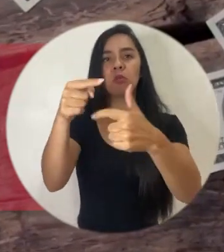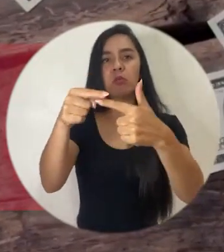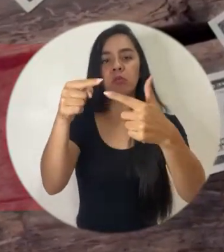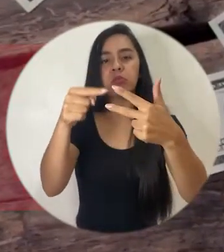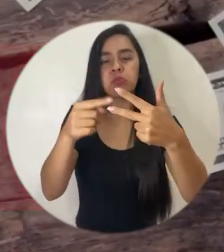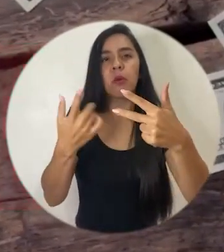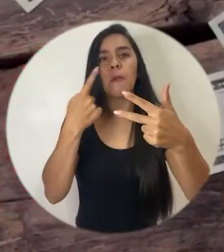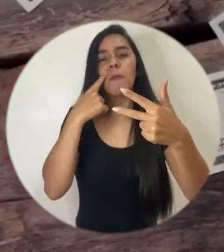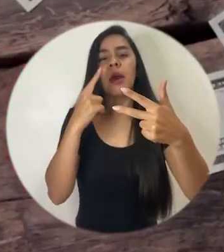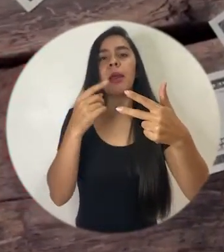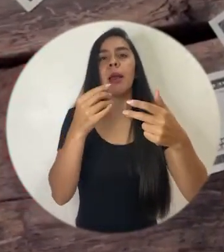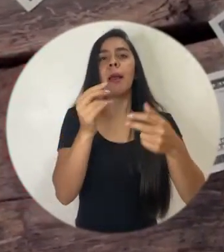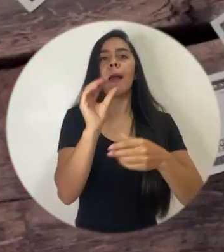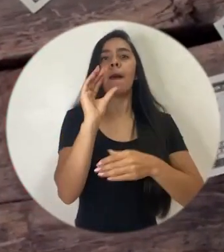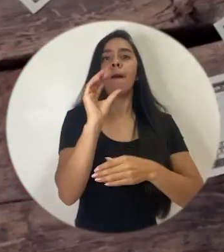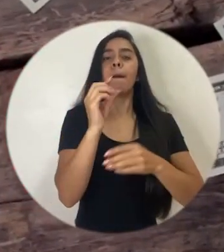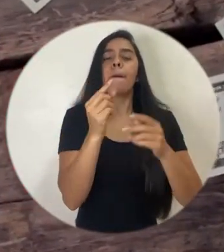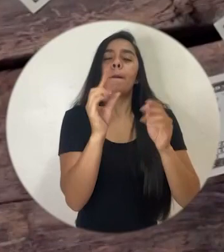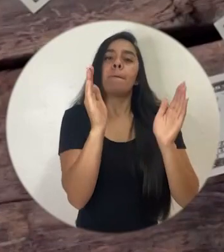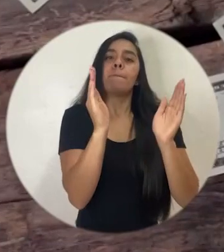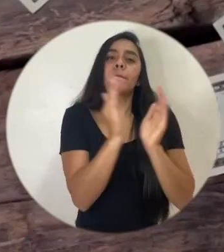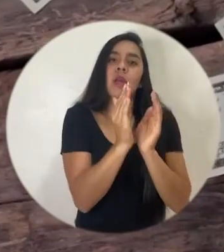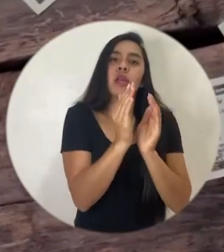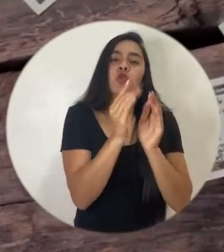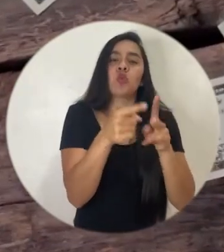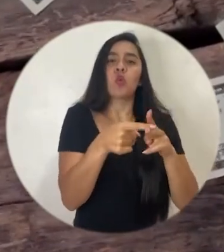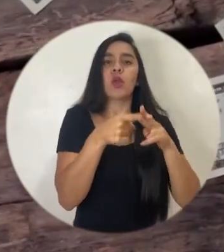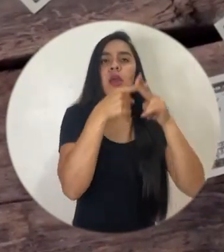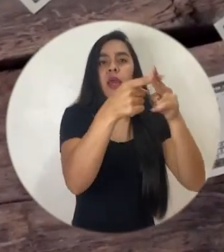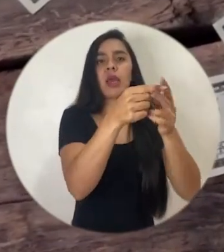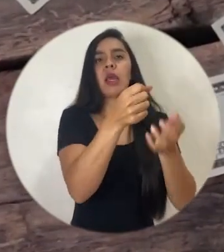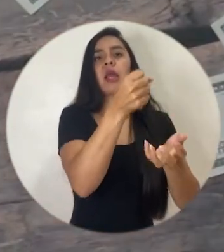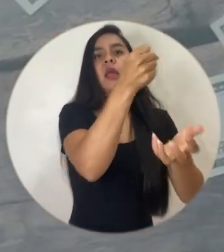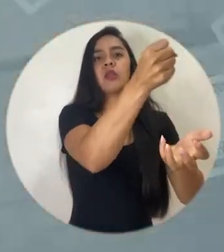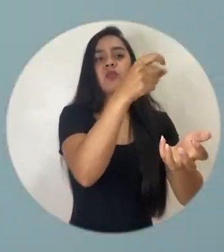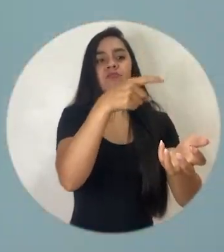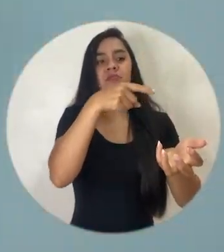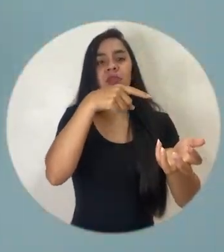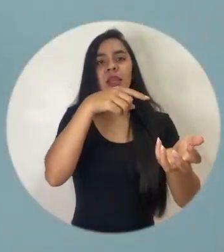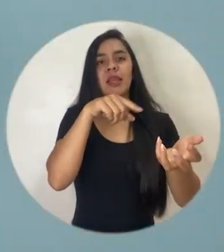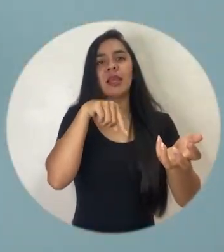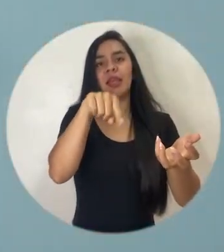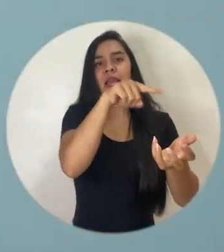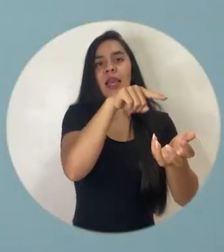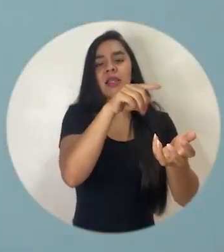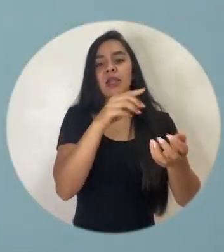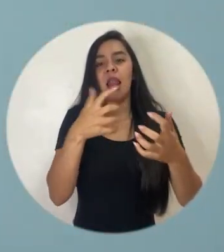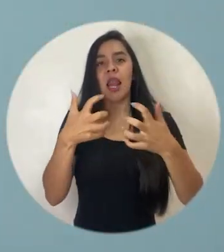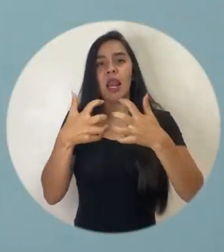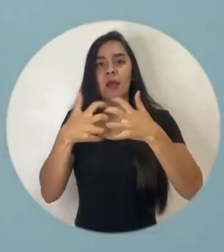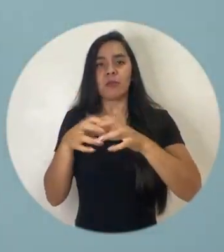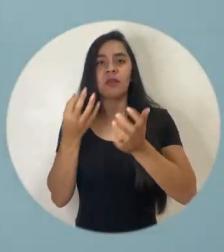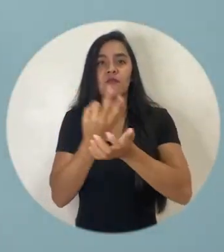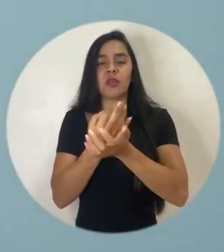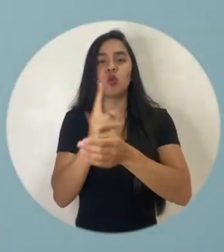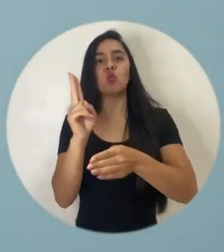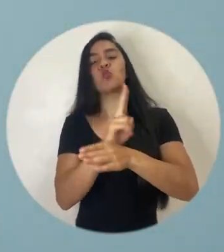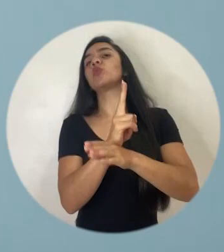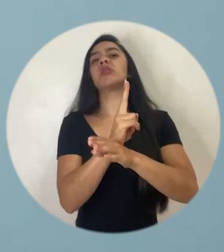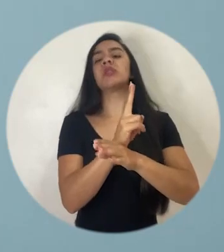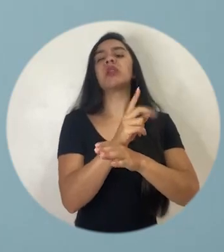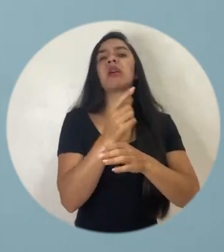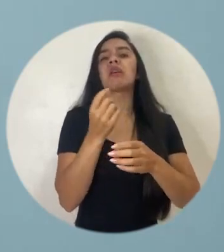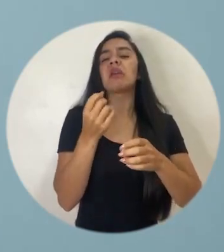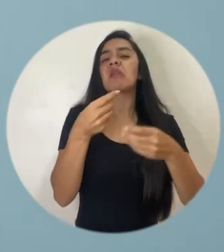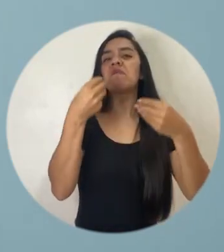unos procedimientos para los microcréditos, que son los que utilizan estas financieras que